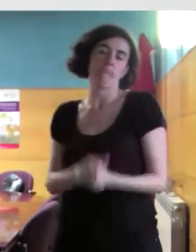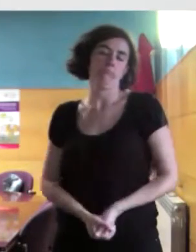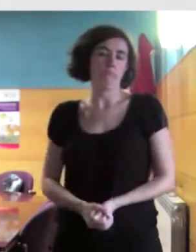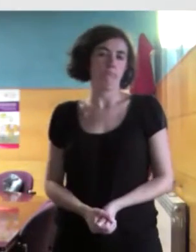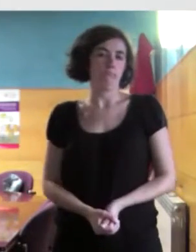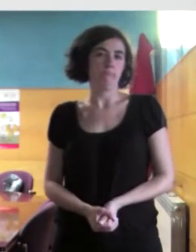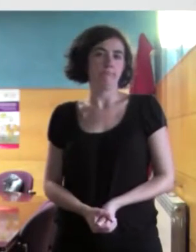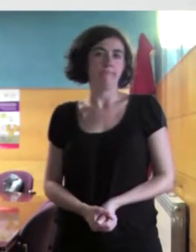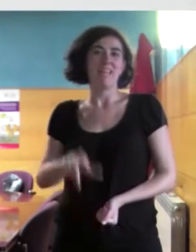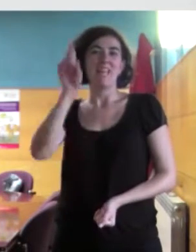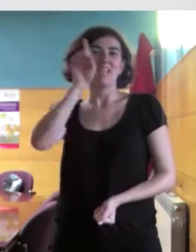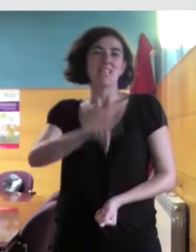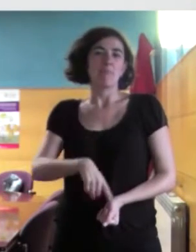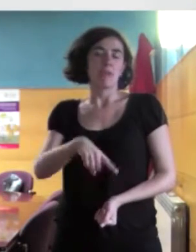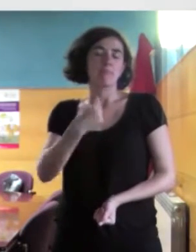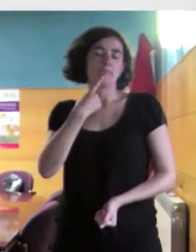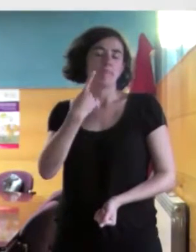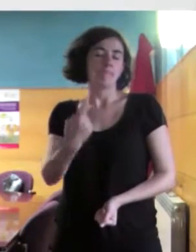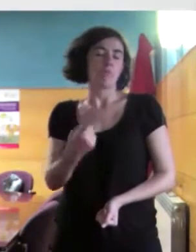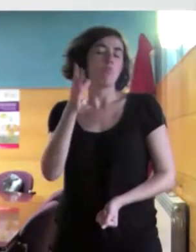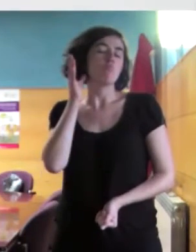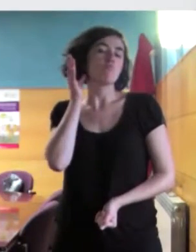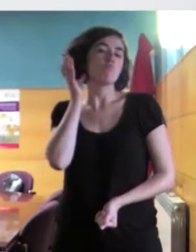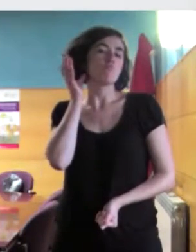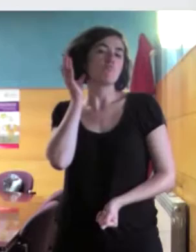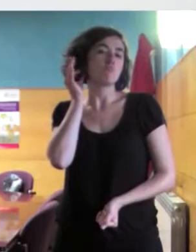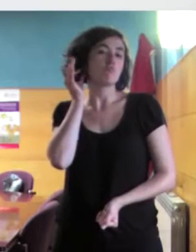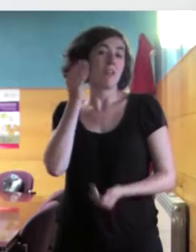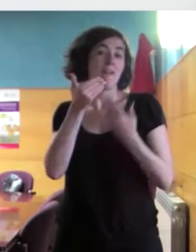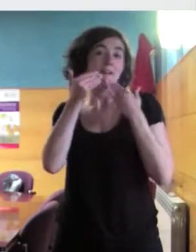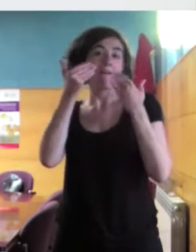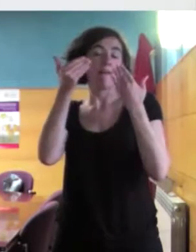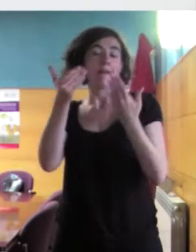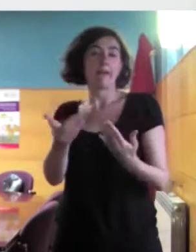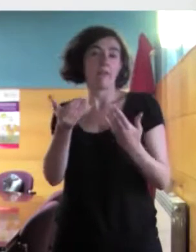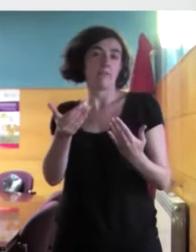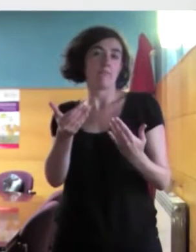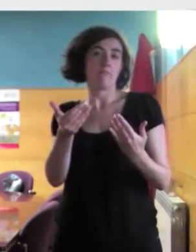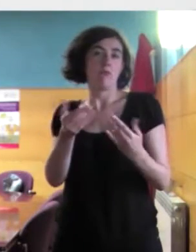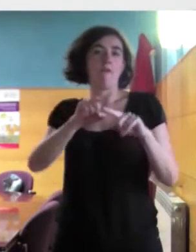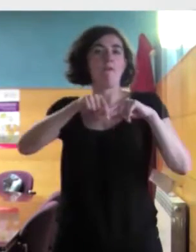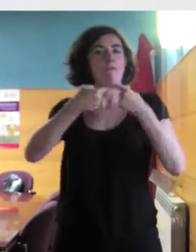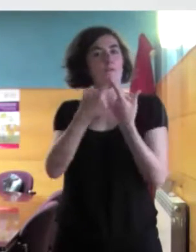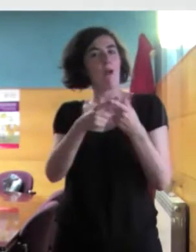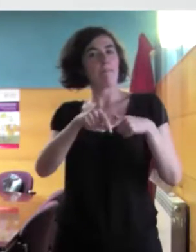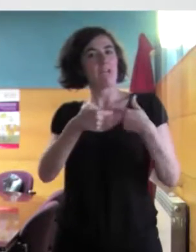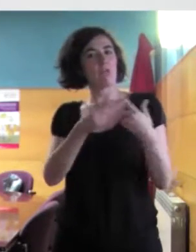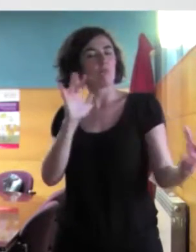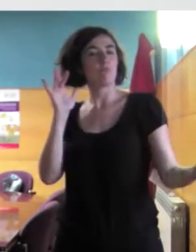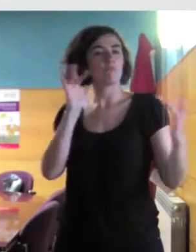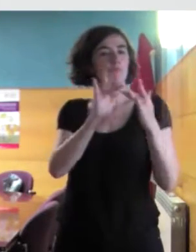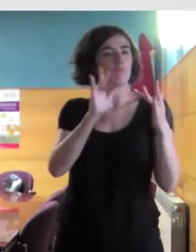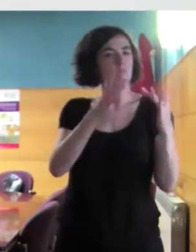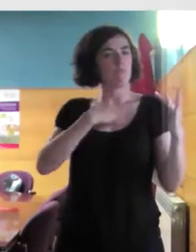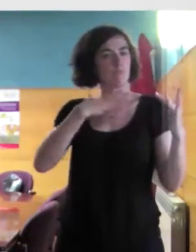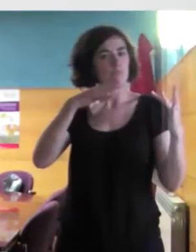También podemos decir que las mujeres, a través de estas mujeres, hemos podido llegar a las familias y así